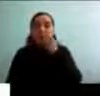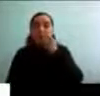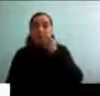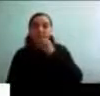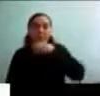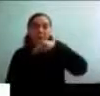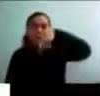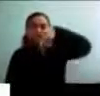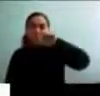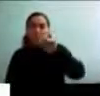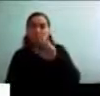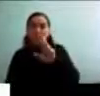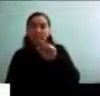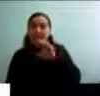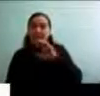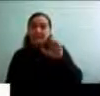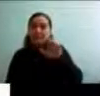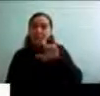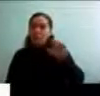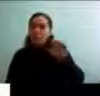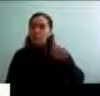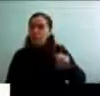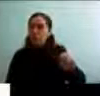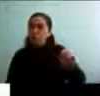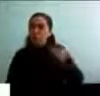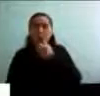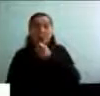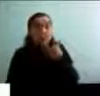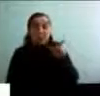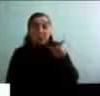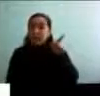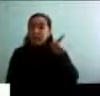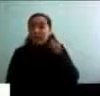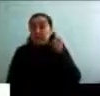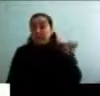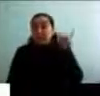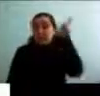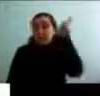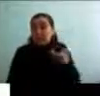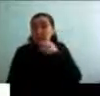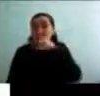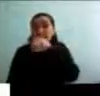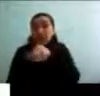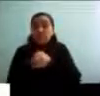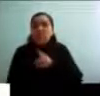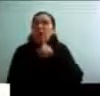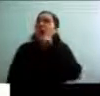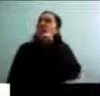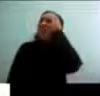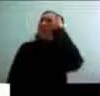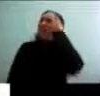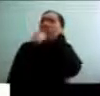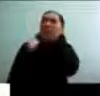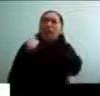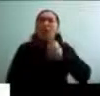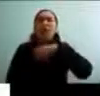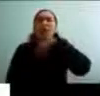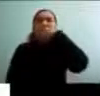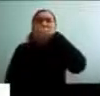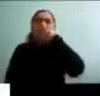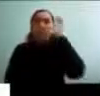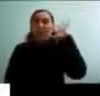que se le atribuye a Paracelso, y que dijo quien cree que todas las frutas maduran al mismo tiempo,